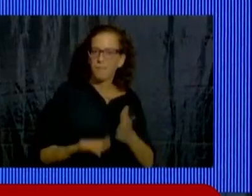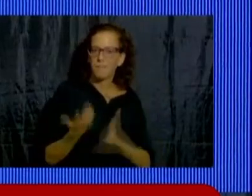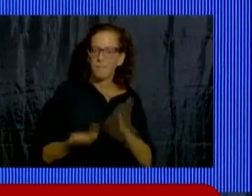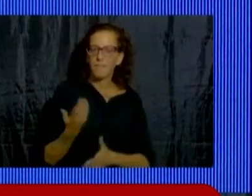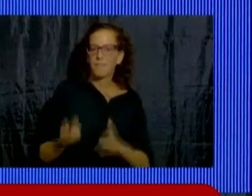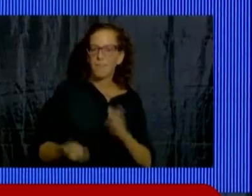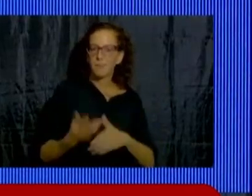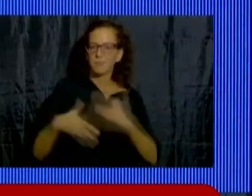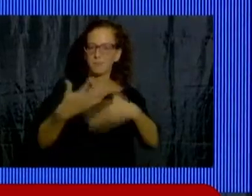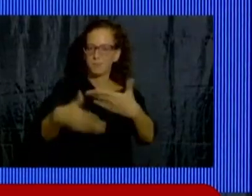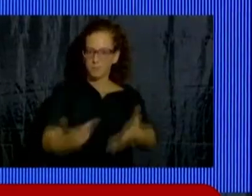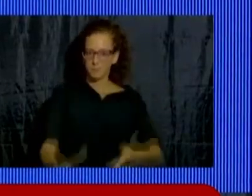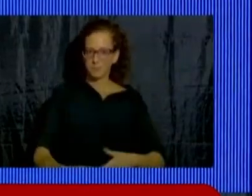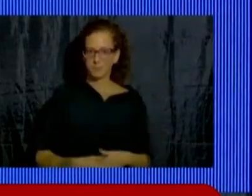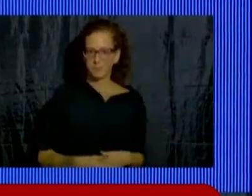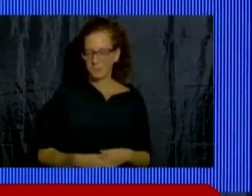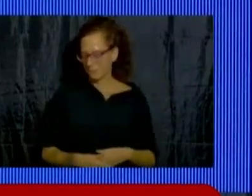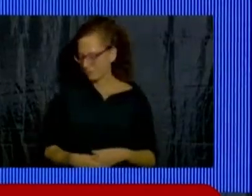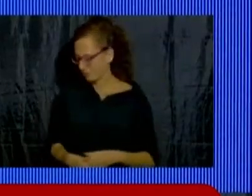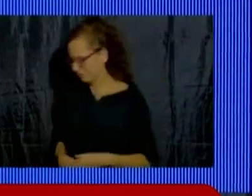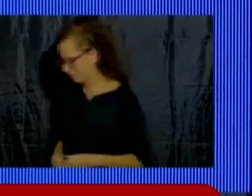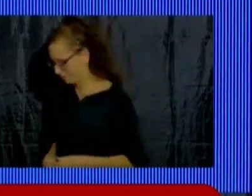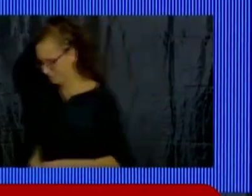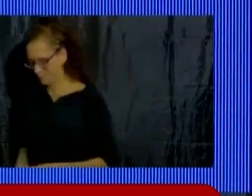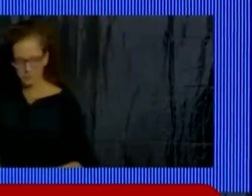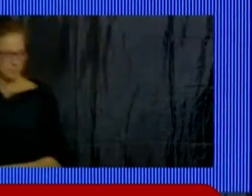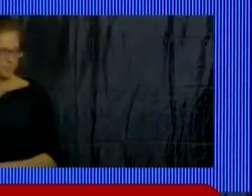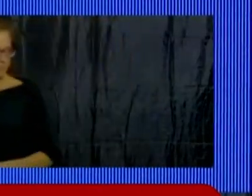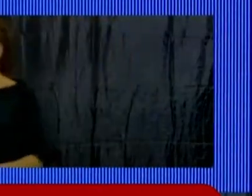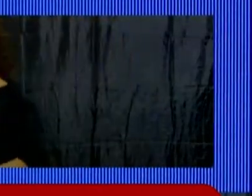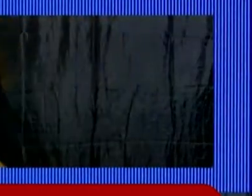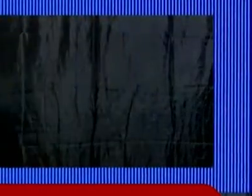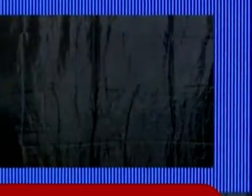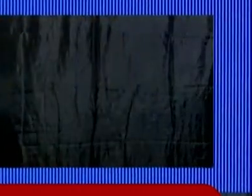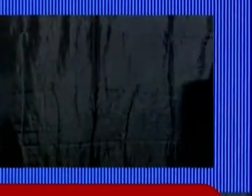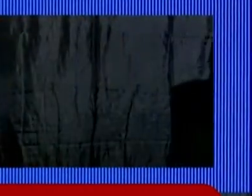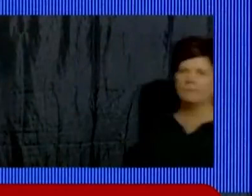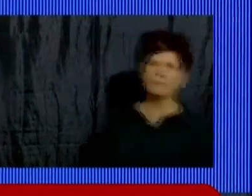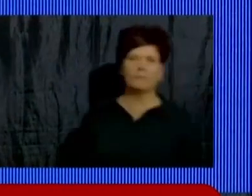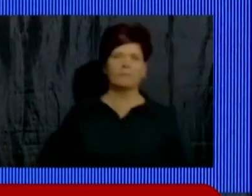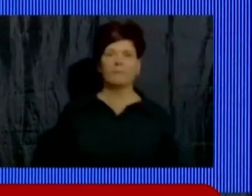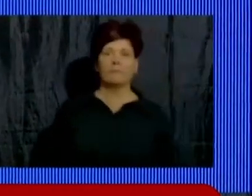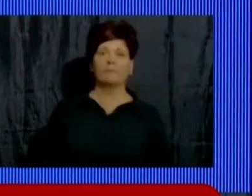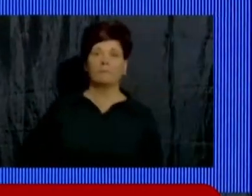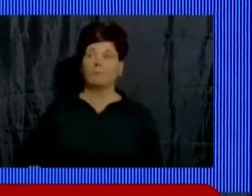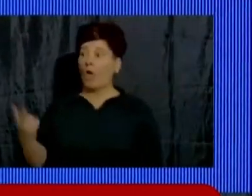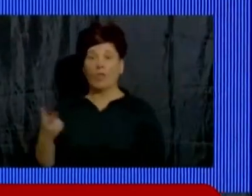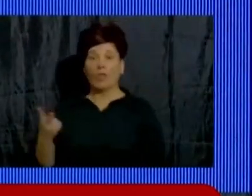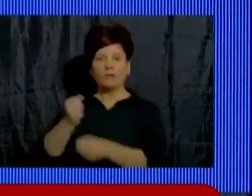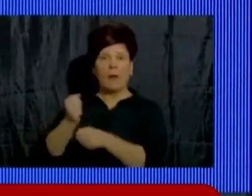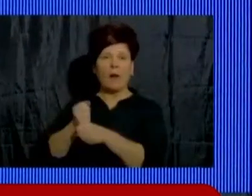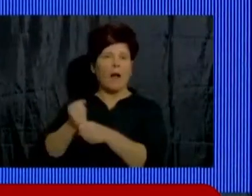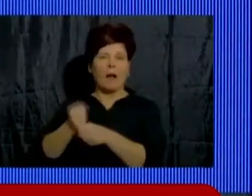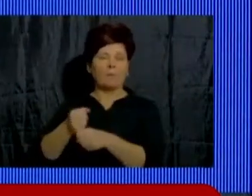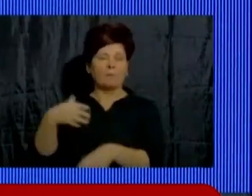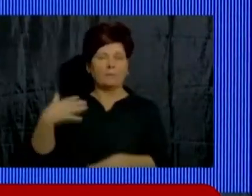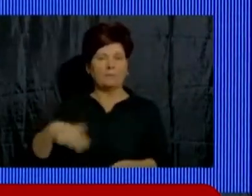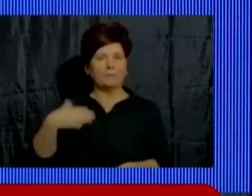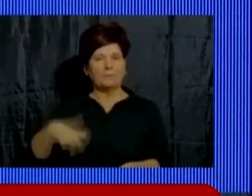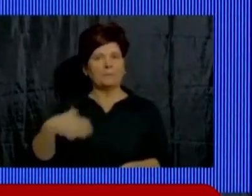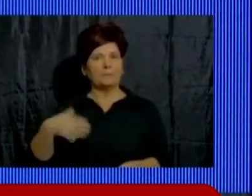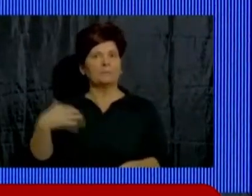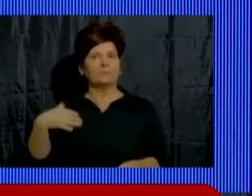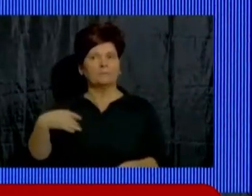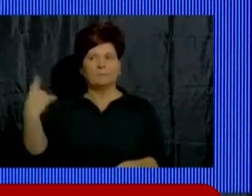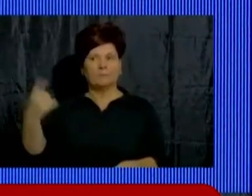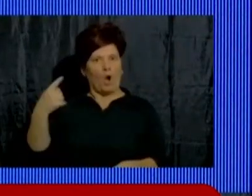todo lo trababa. Trabajamos mucho con Martín, con el esfuerzo comprometido de los cordobeses porque se dieron cuenta que estábamos tirando